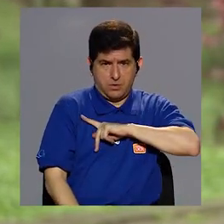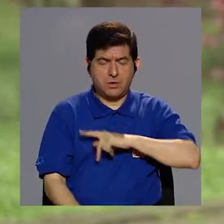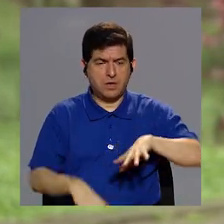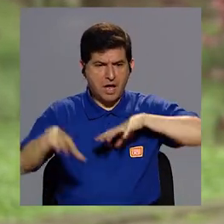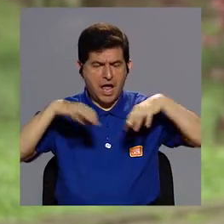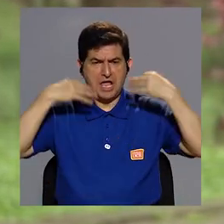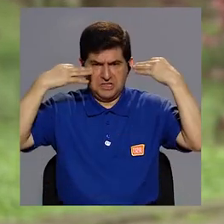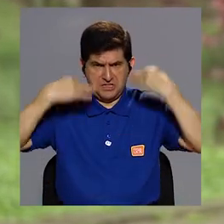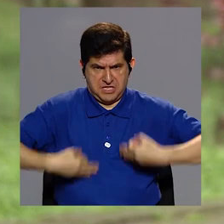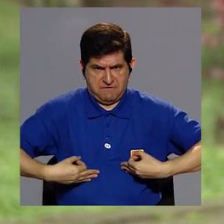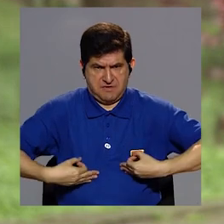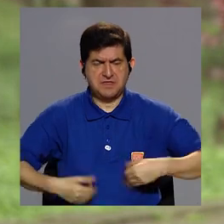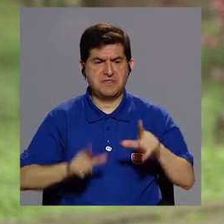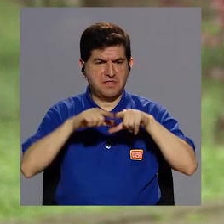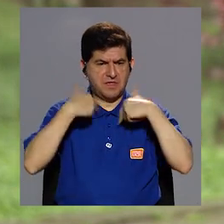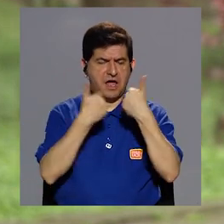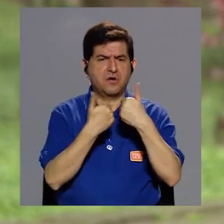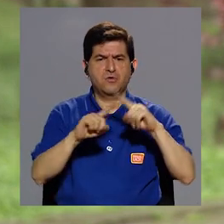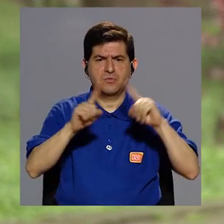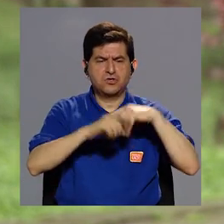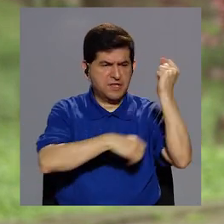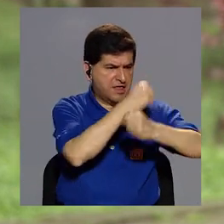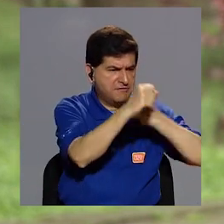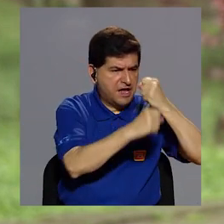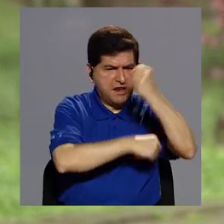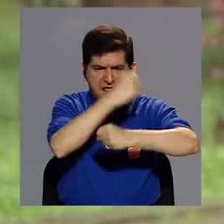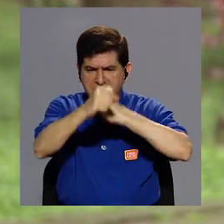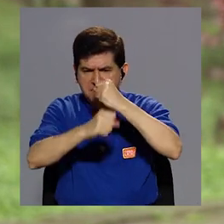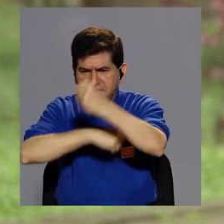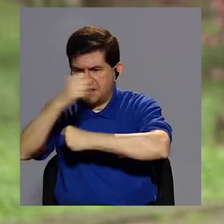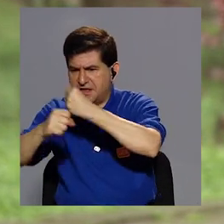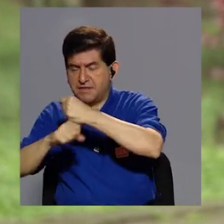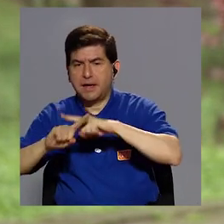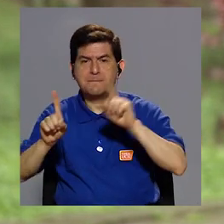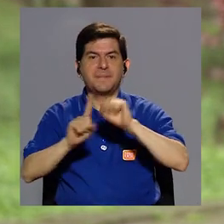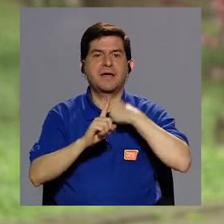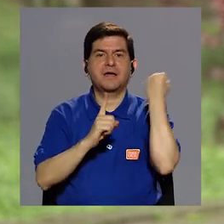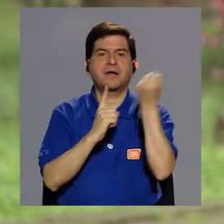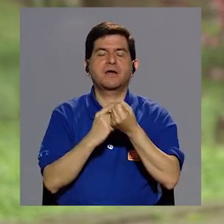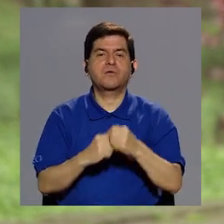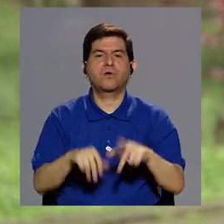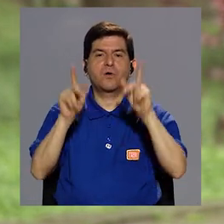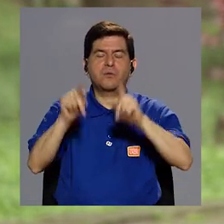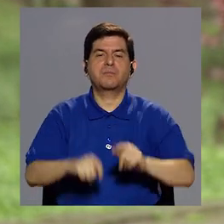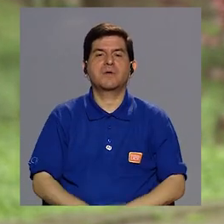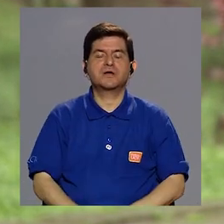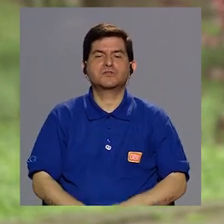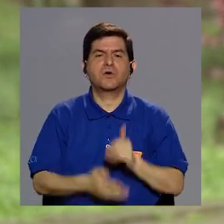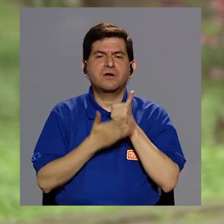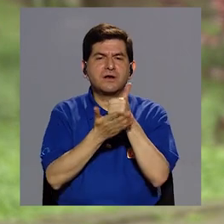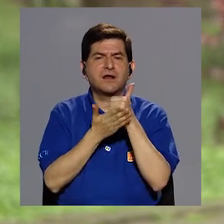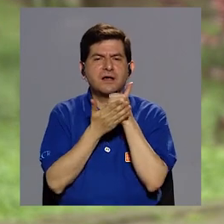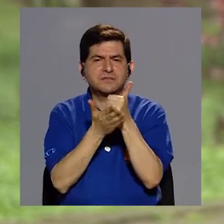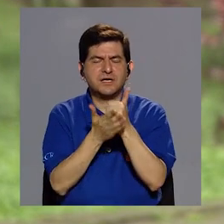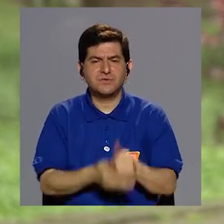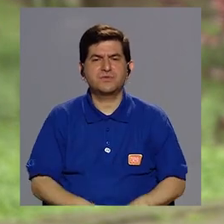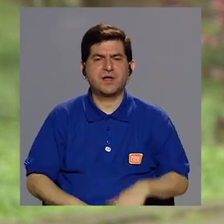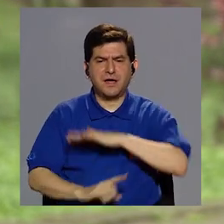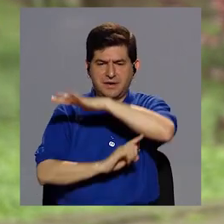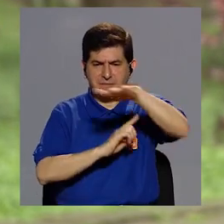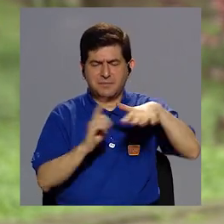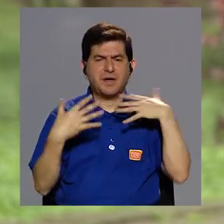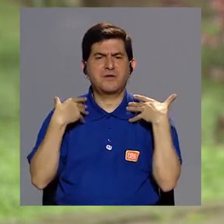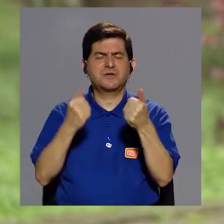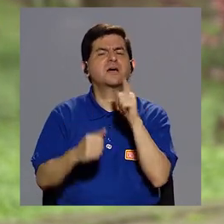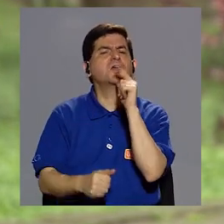personal, ¿verdad?, con la actividad física, los grupos etarios. Pero, a nivel de sociedades, ¿quiénes son los llamados a colaborar